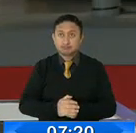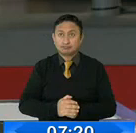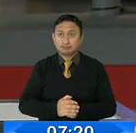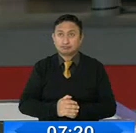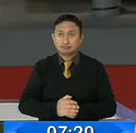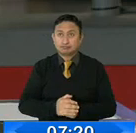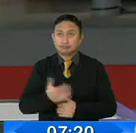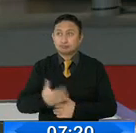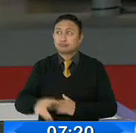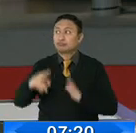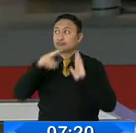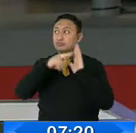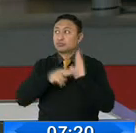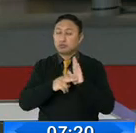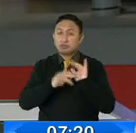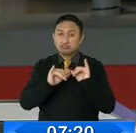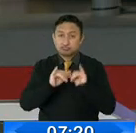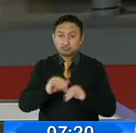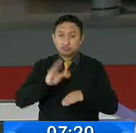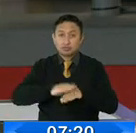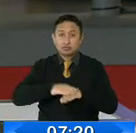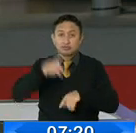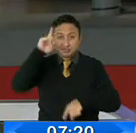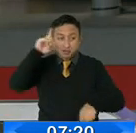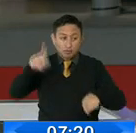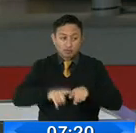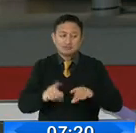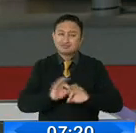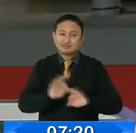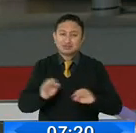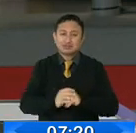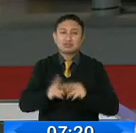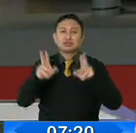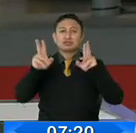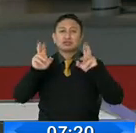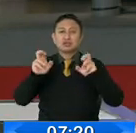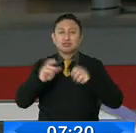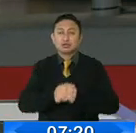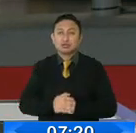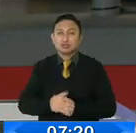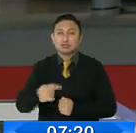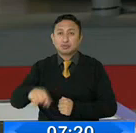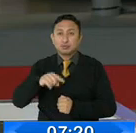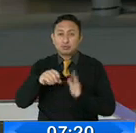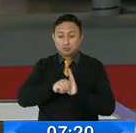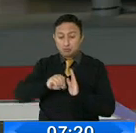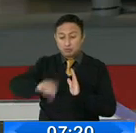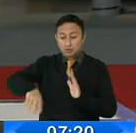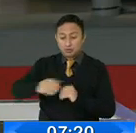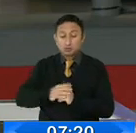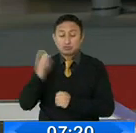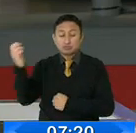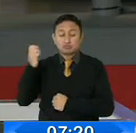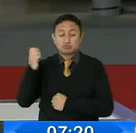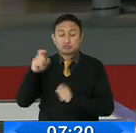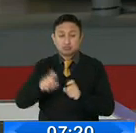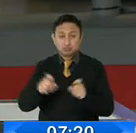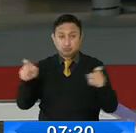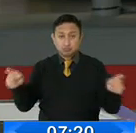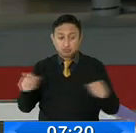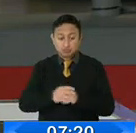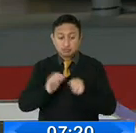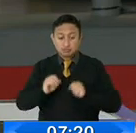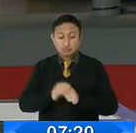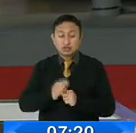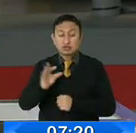estancó debido a la falta de acuerdo entre las bancadas sobre el tema como el aborto, emergencia obstétrica y el uso del